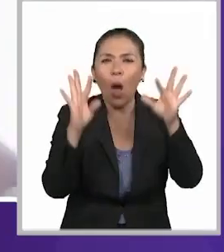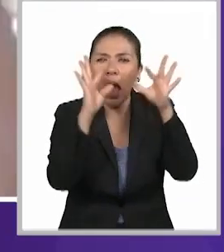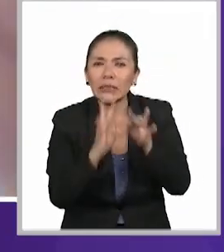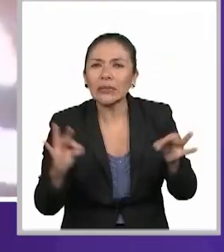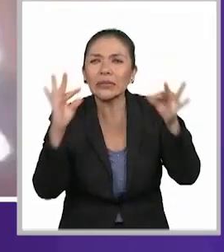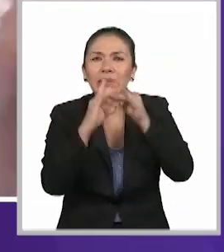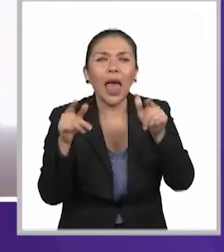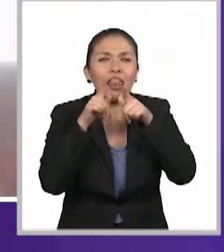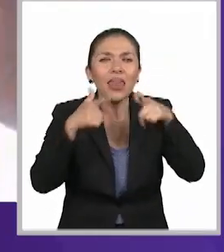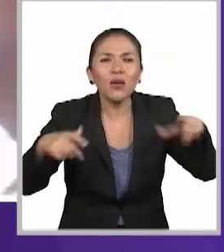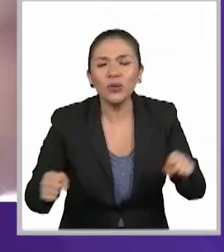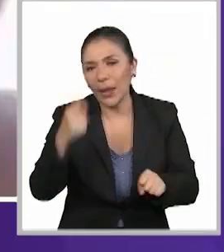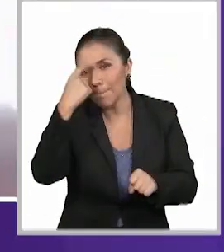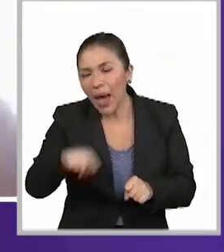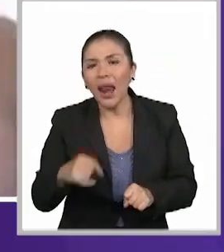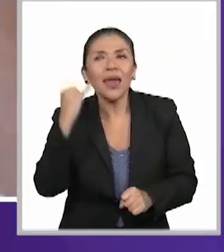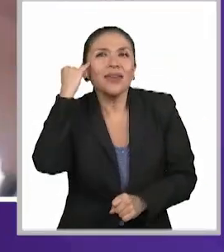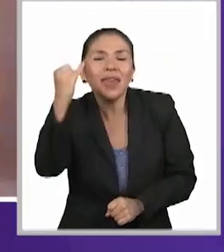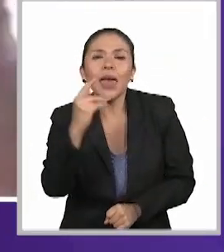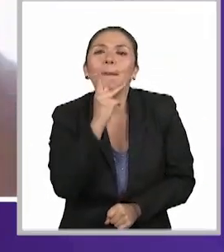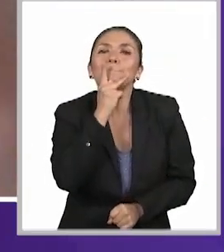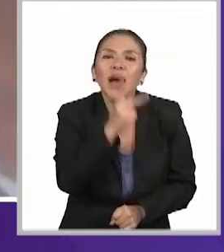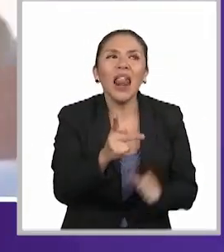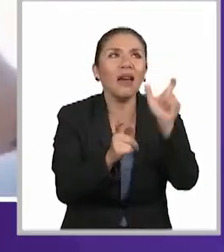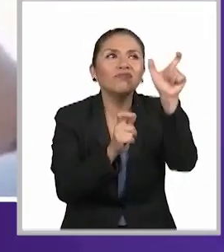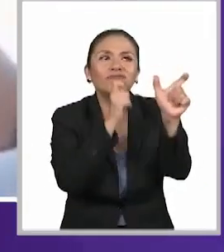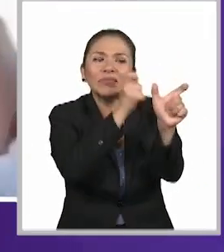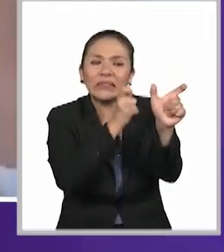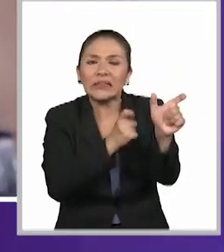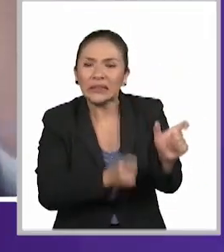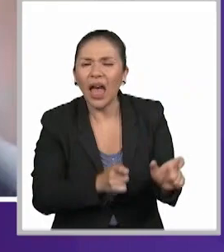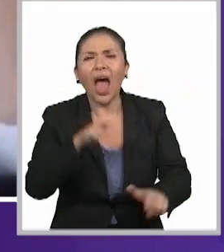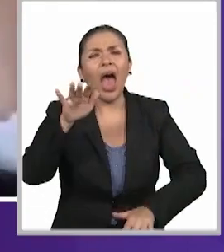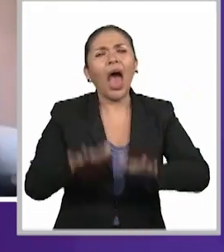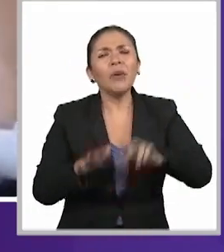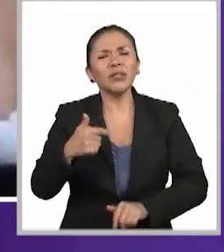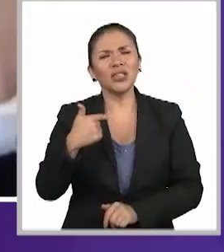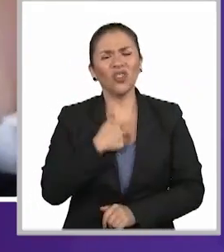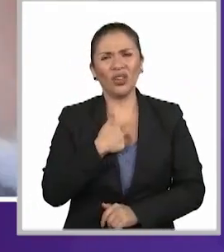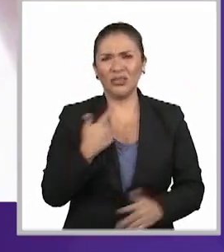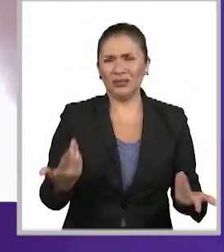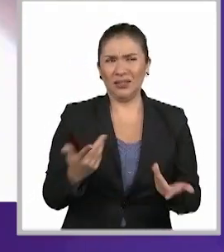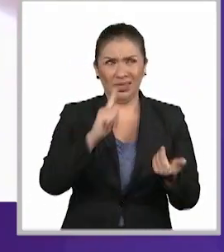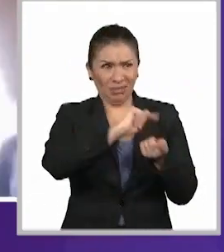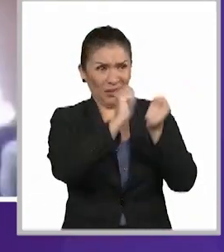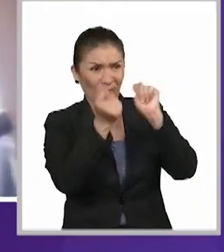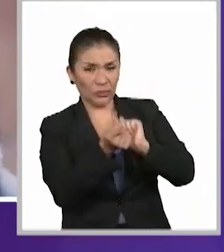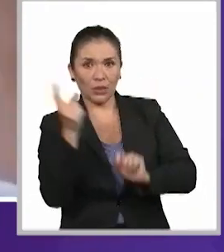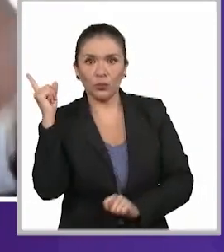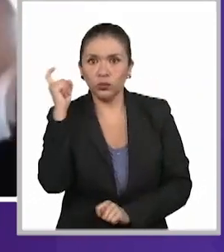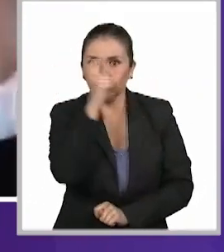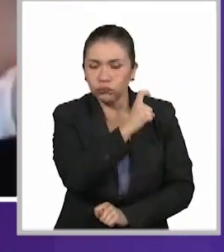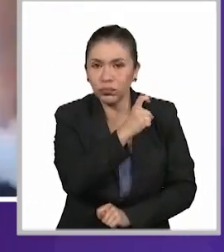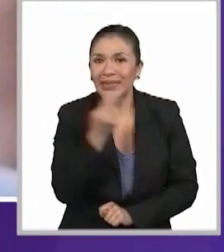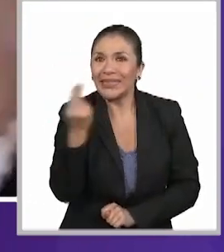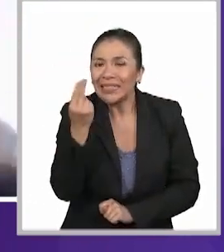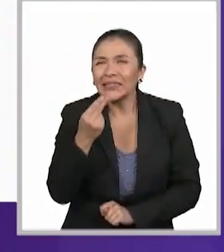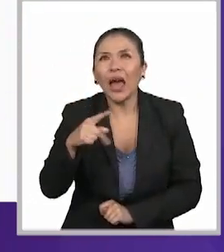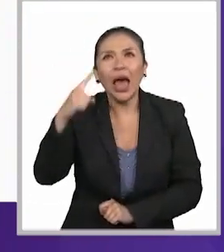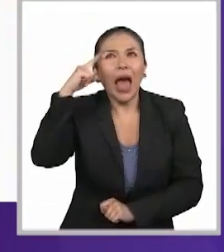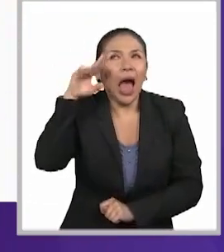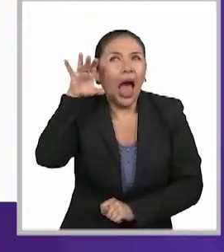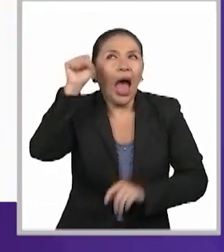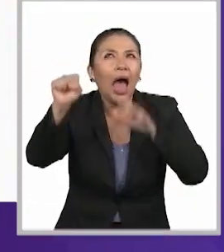para explicar términos y criterios que a veces nos es muy difícil traducir, encontrar la